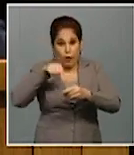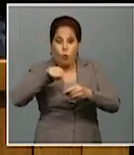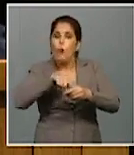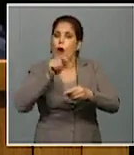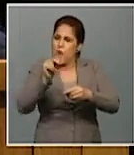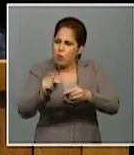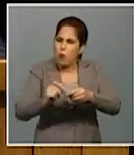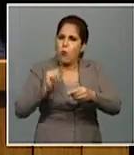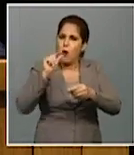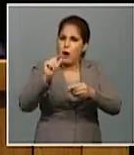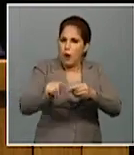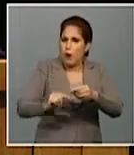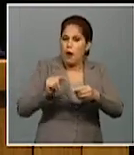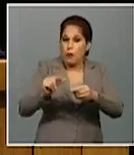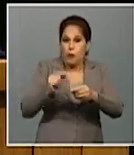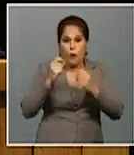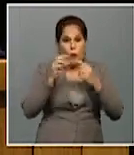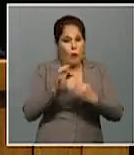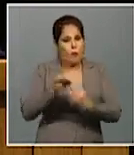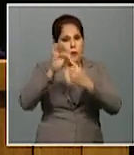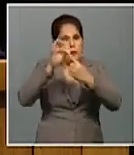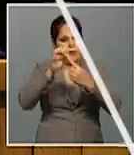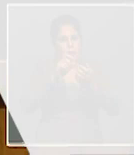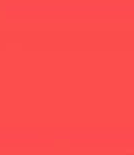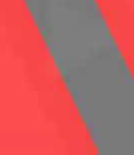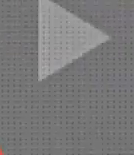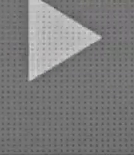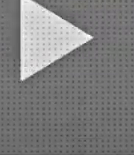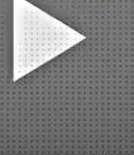reactivando las esencias del partido.